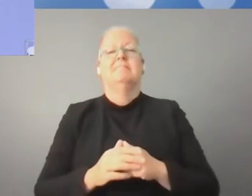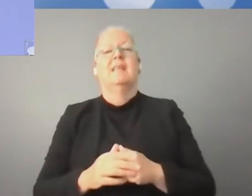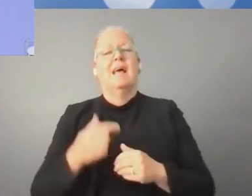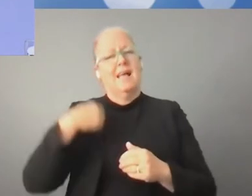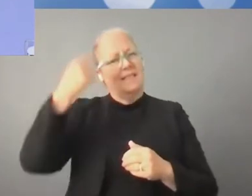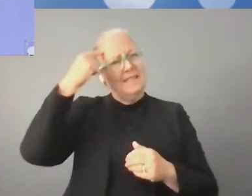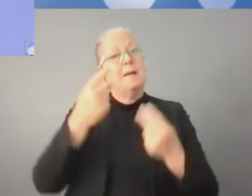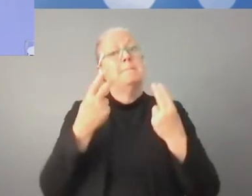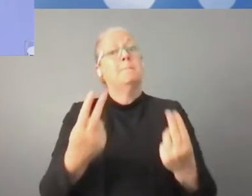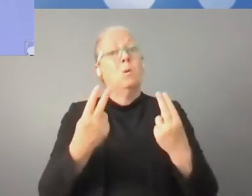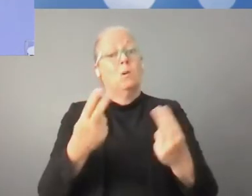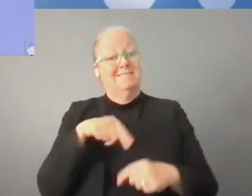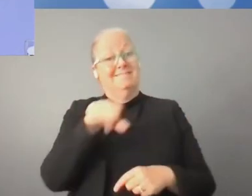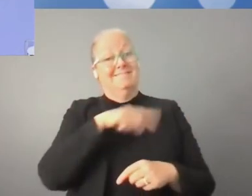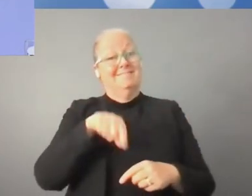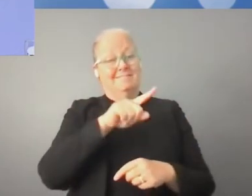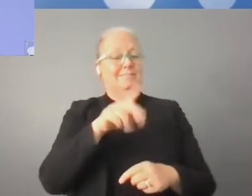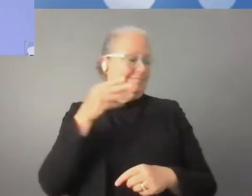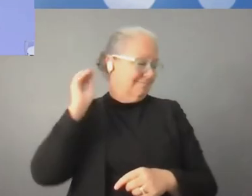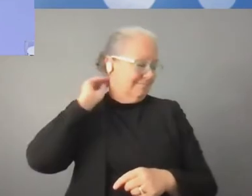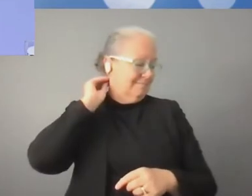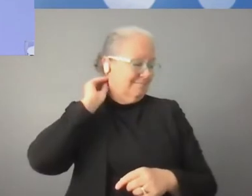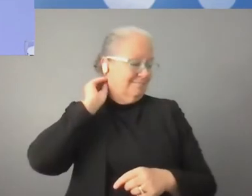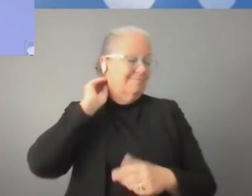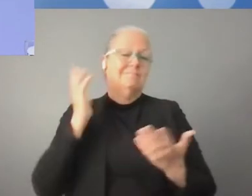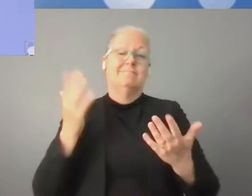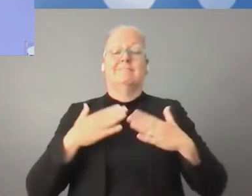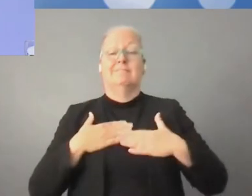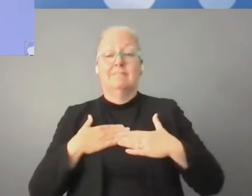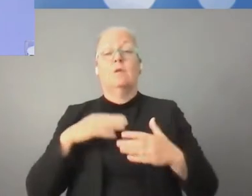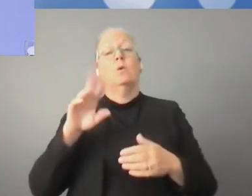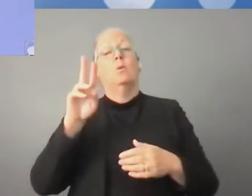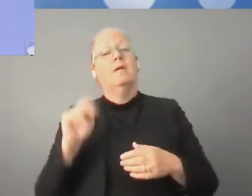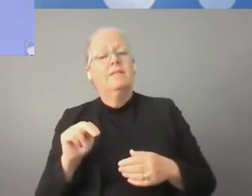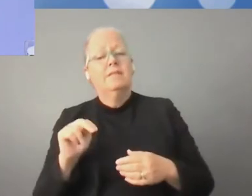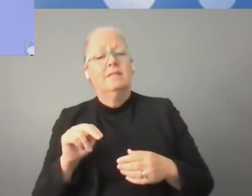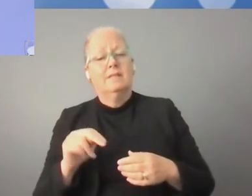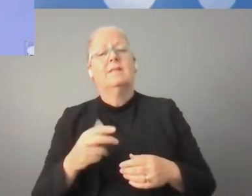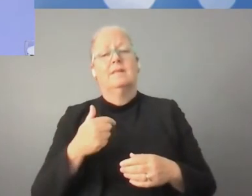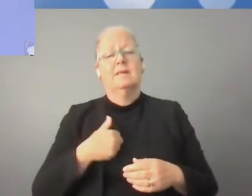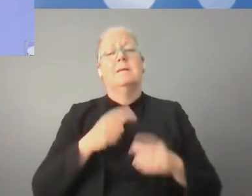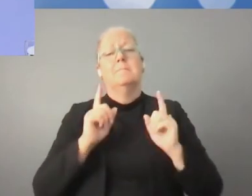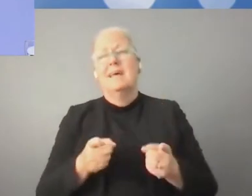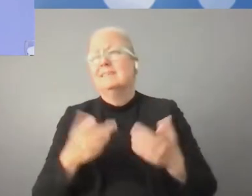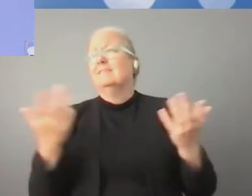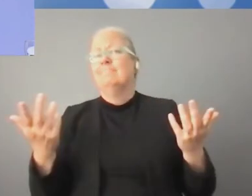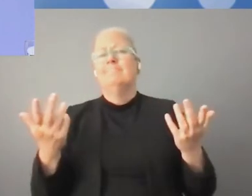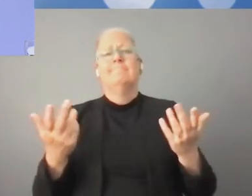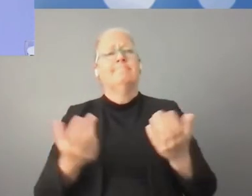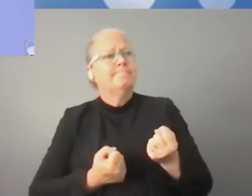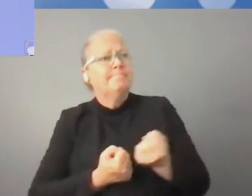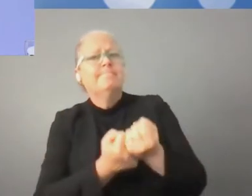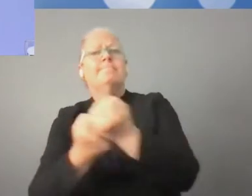oportunidades relacionadas con la digitalización. Yo no lo voy a repetir, pero quiero subrayar que debemos